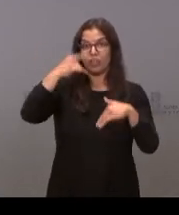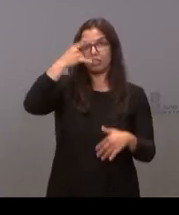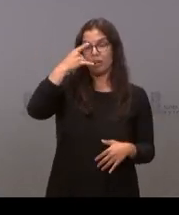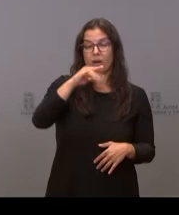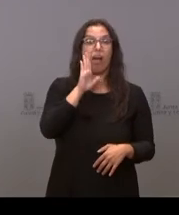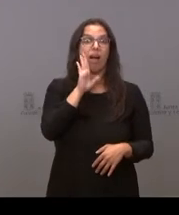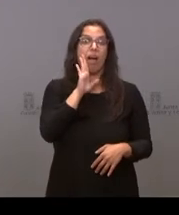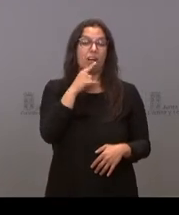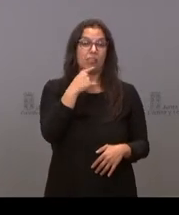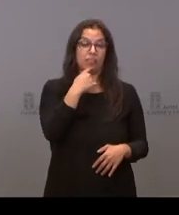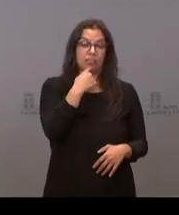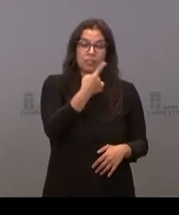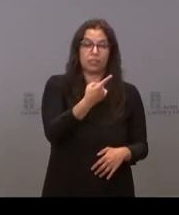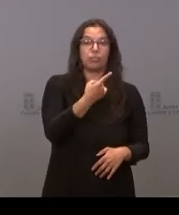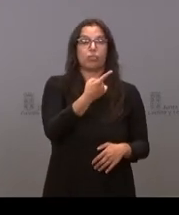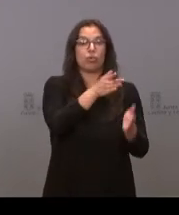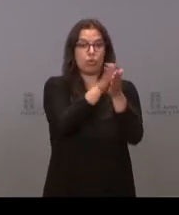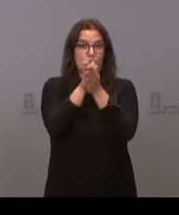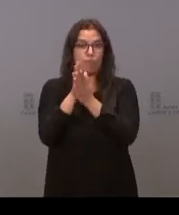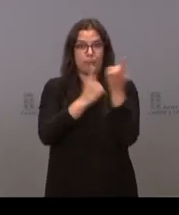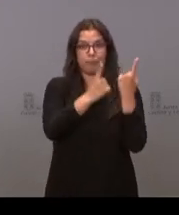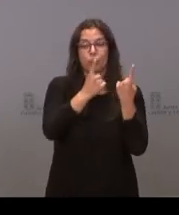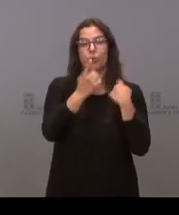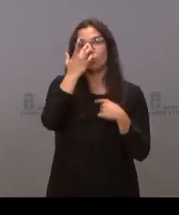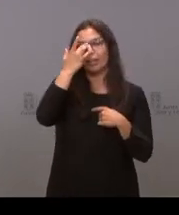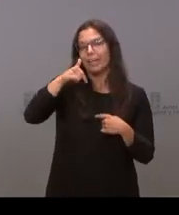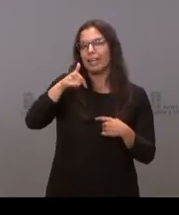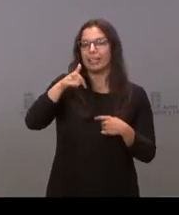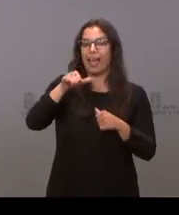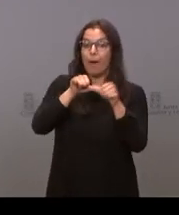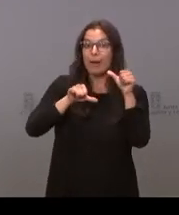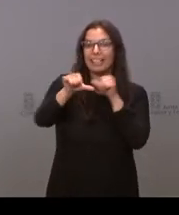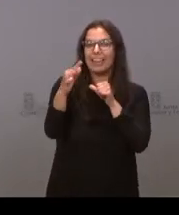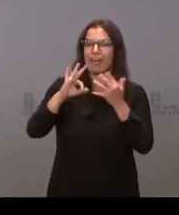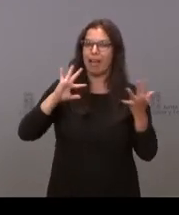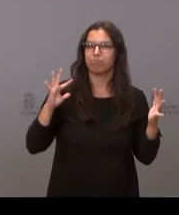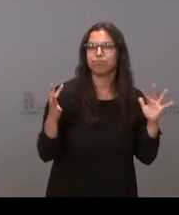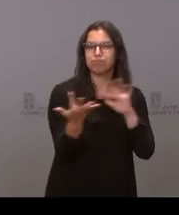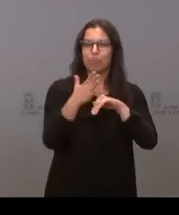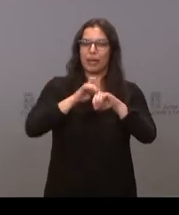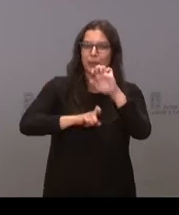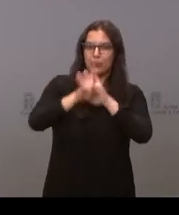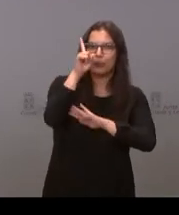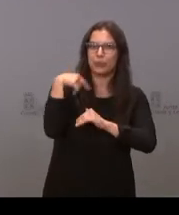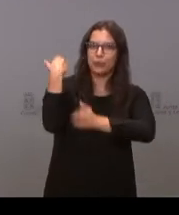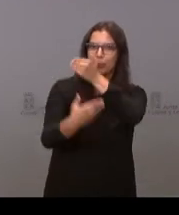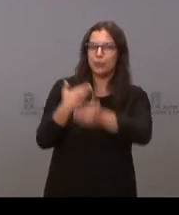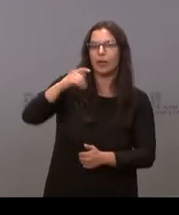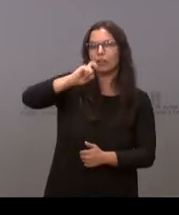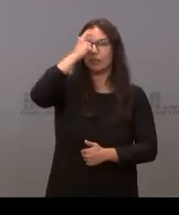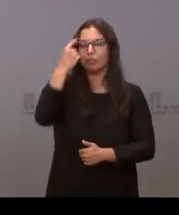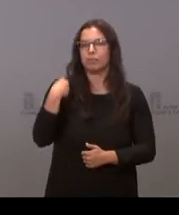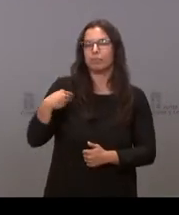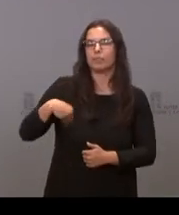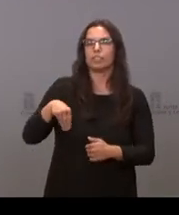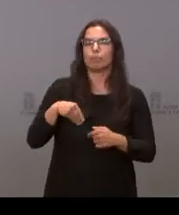decía a varios colegas, tiene que ser un punto de inflexión para avanzar en ese concepto de la cogobernanza,